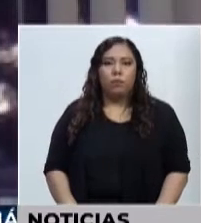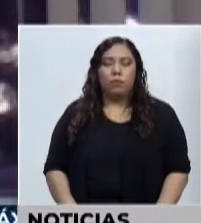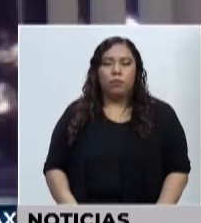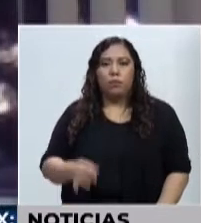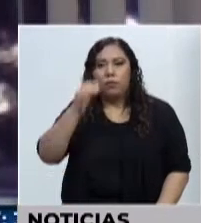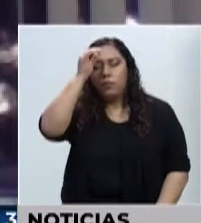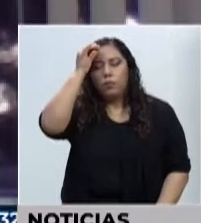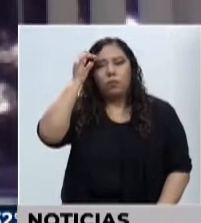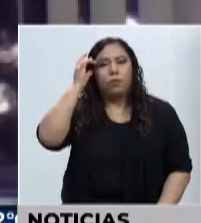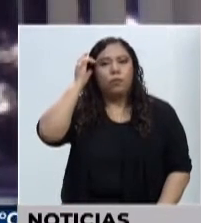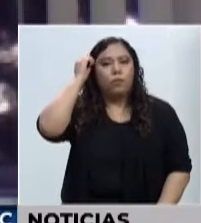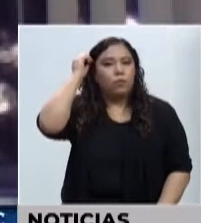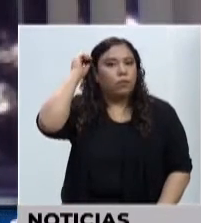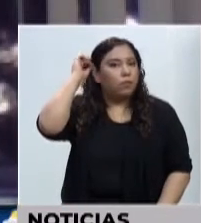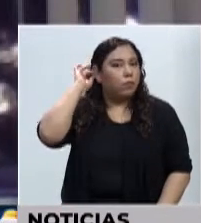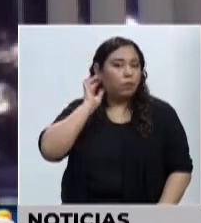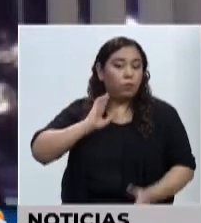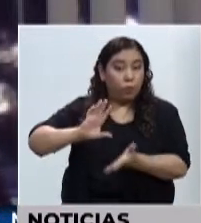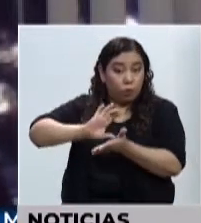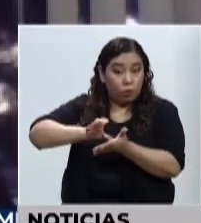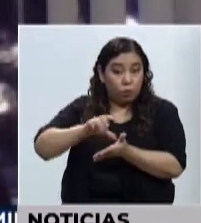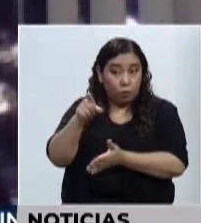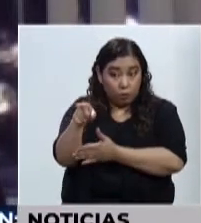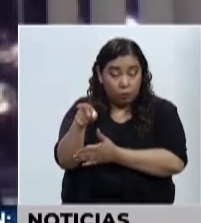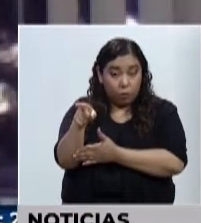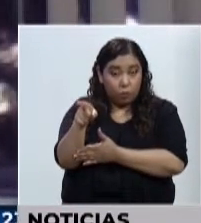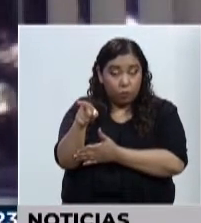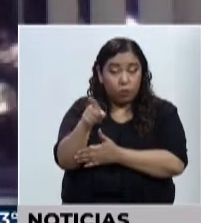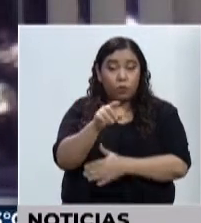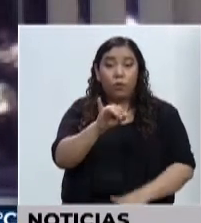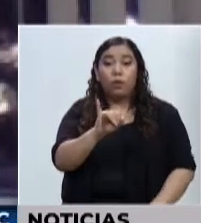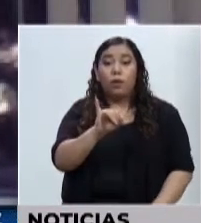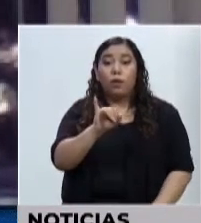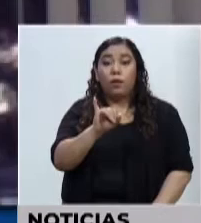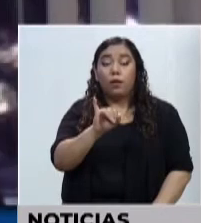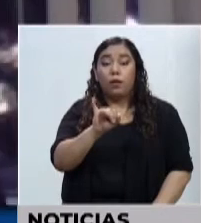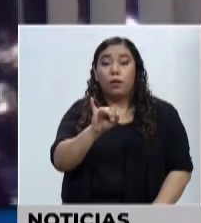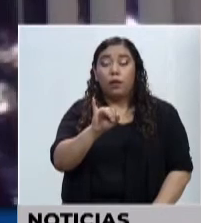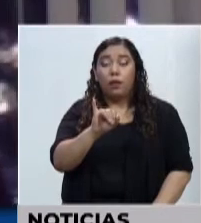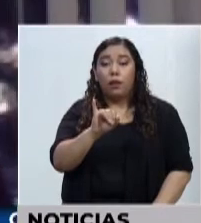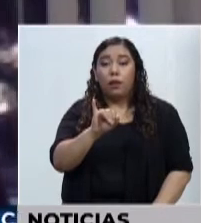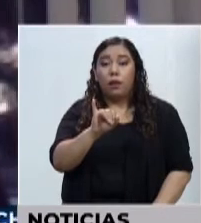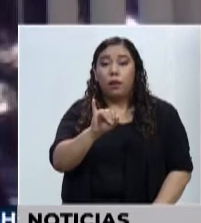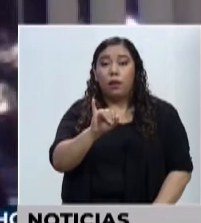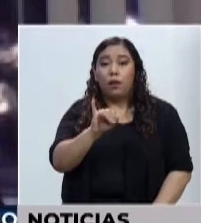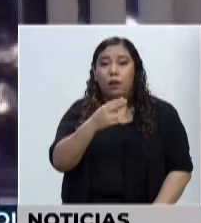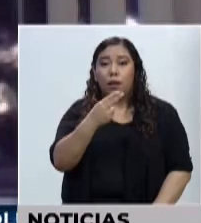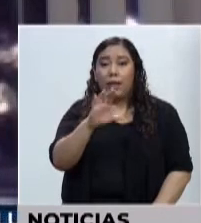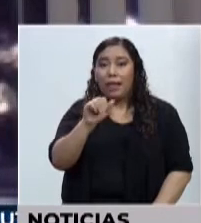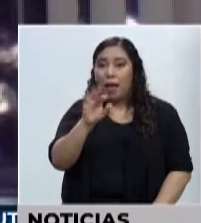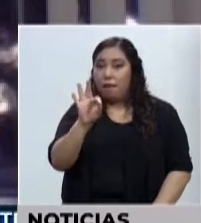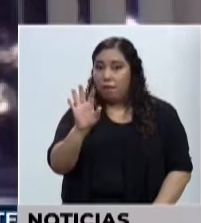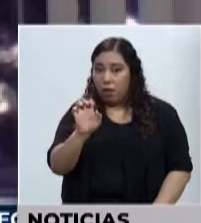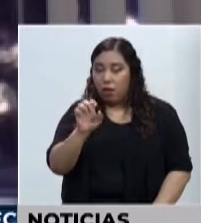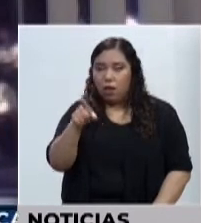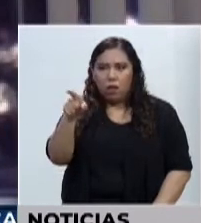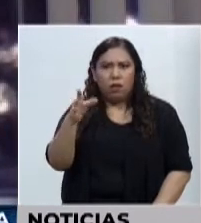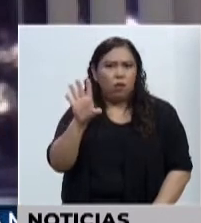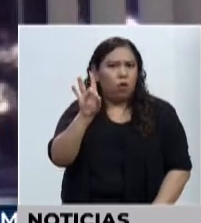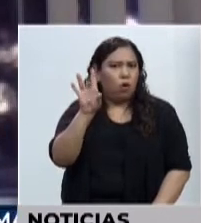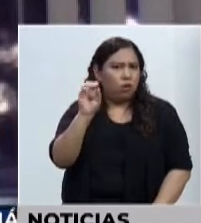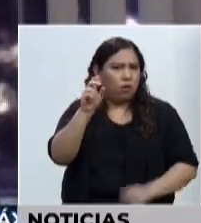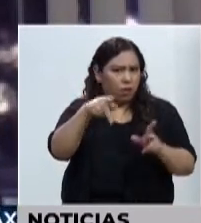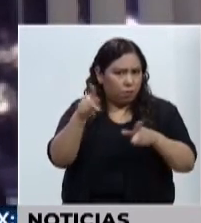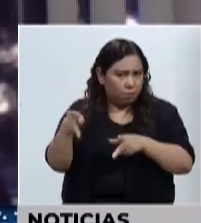En este curso se hizo con el ICA. Y se hicieron algunas herramientas y participaron 80 funcionarios